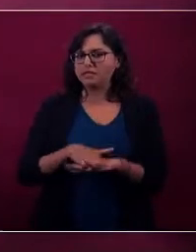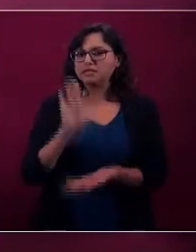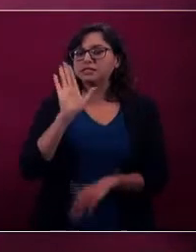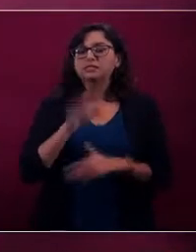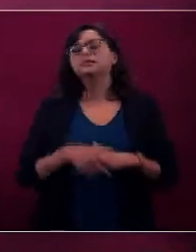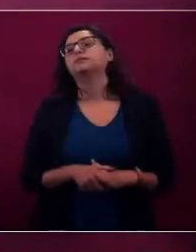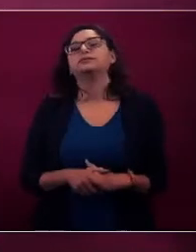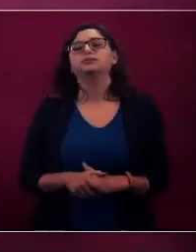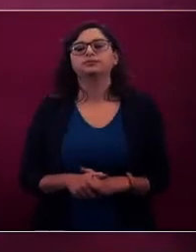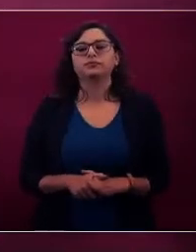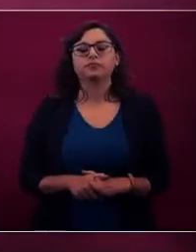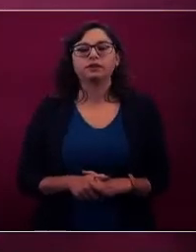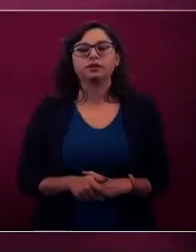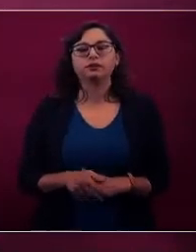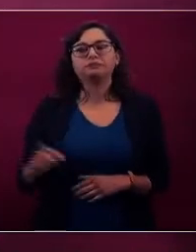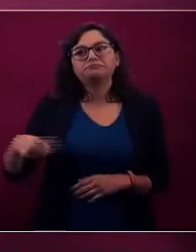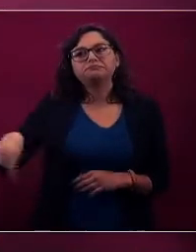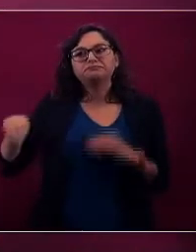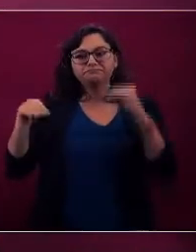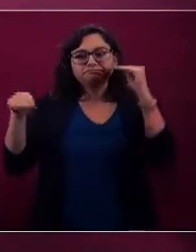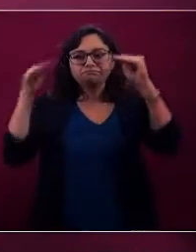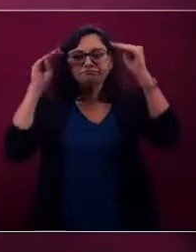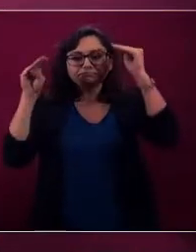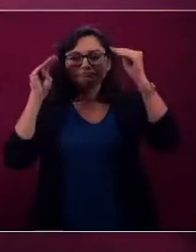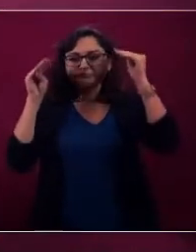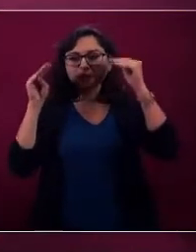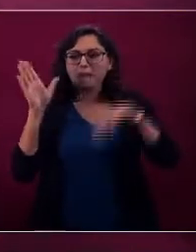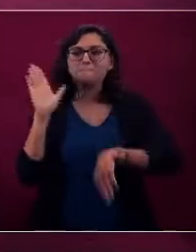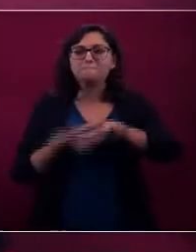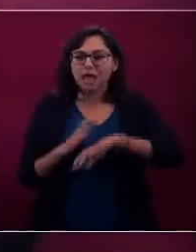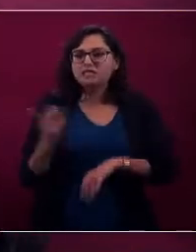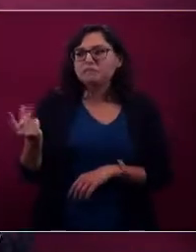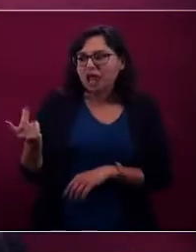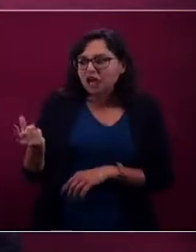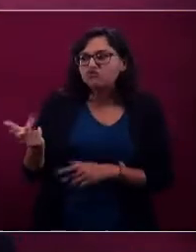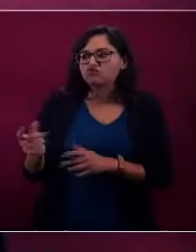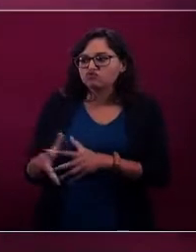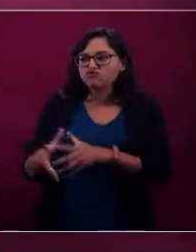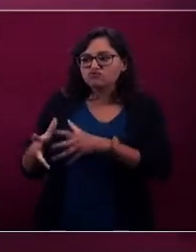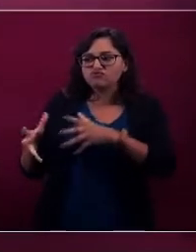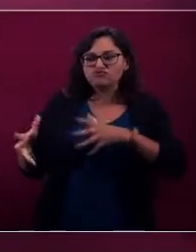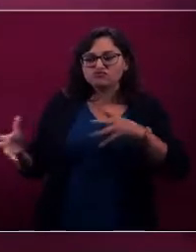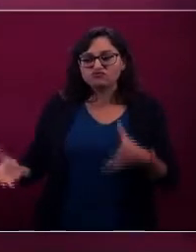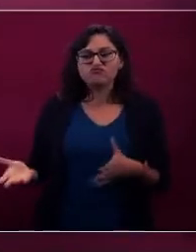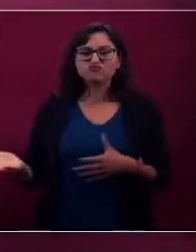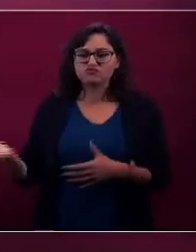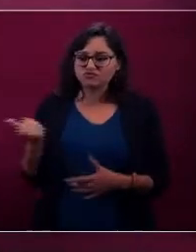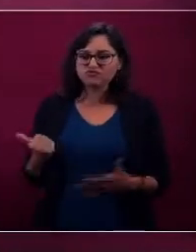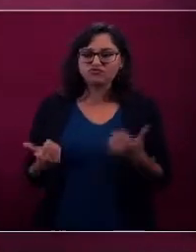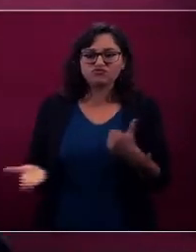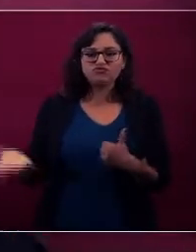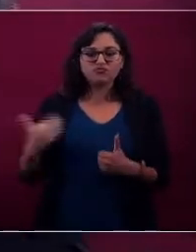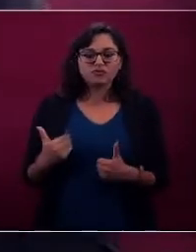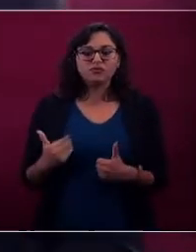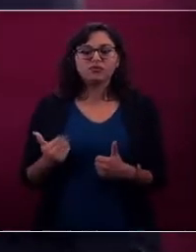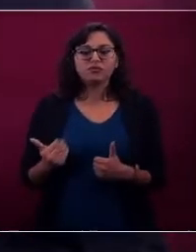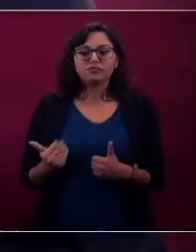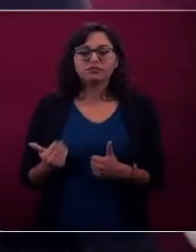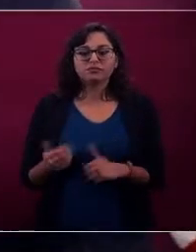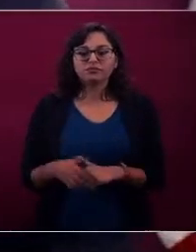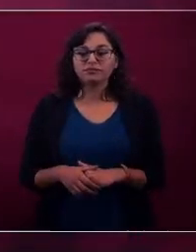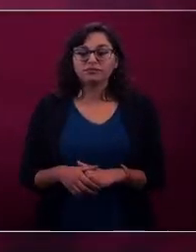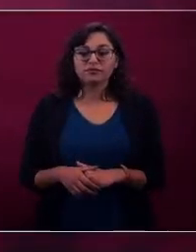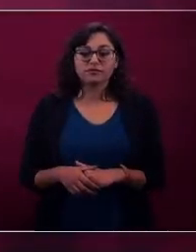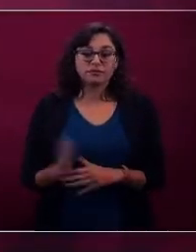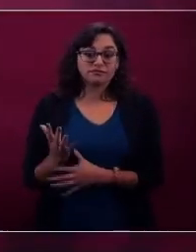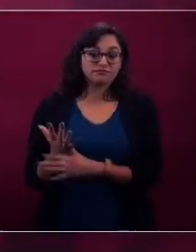Entonces, están pensando en tener más y decían